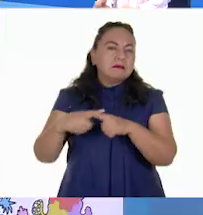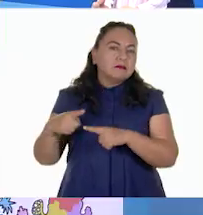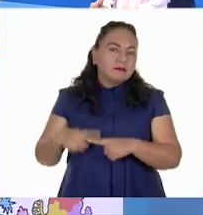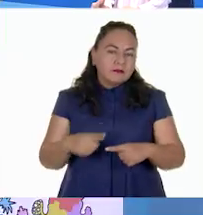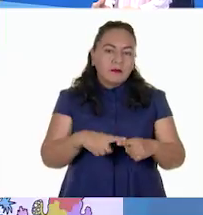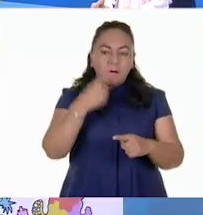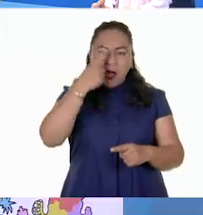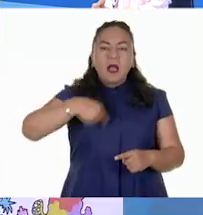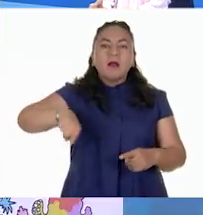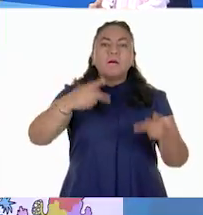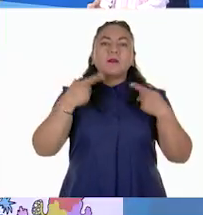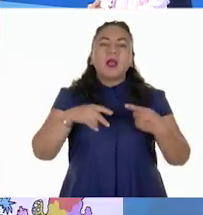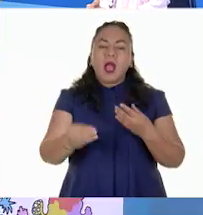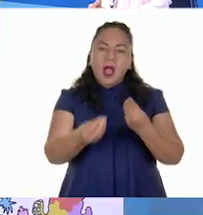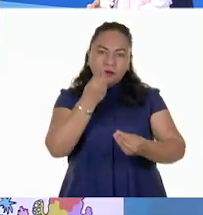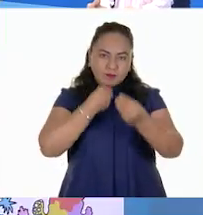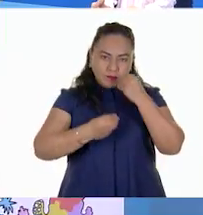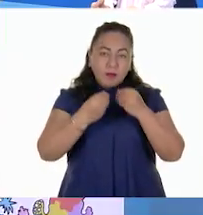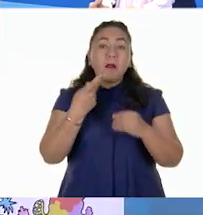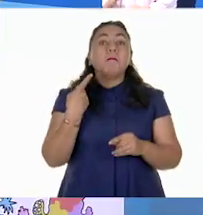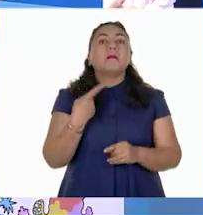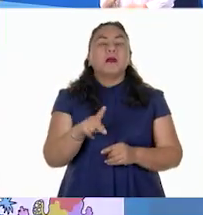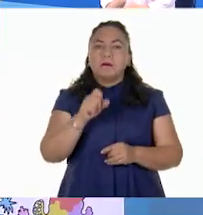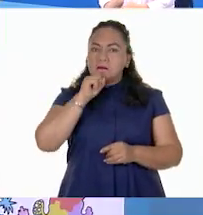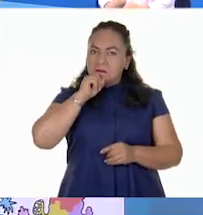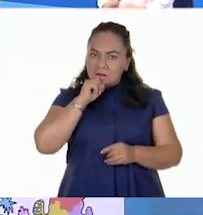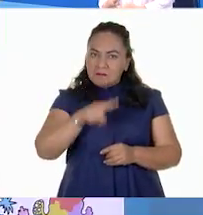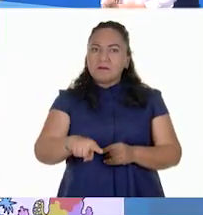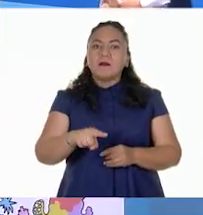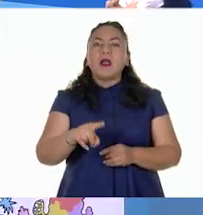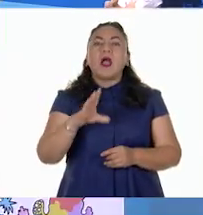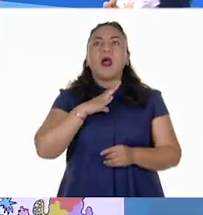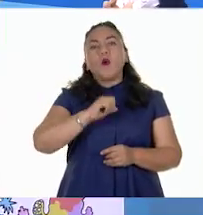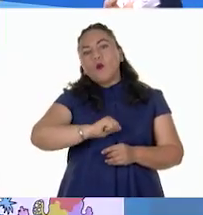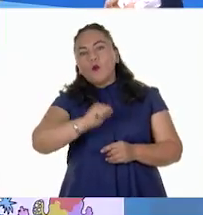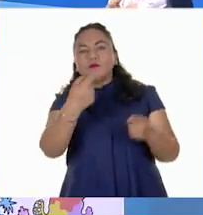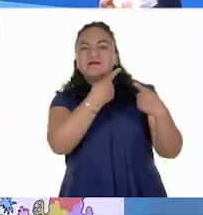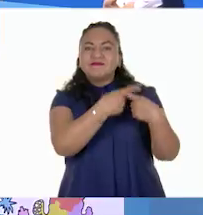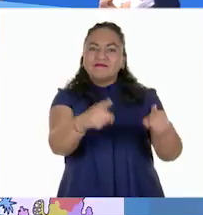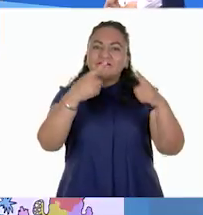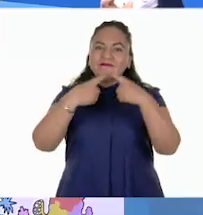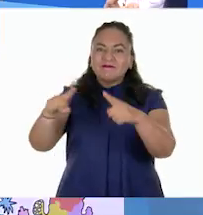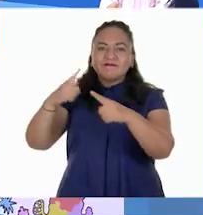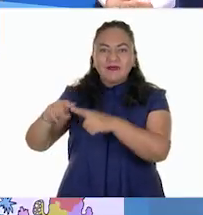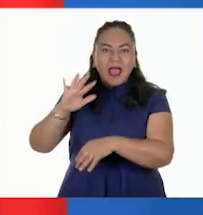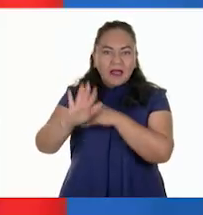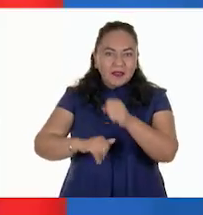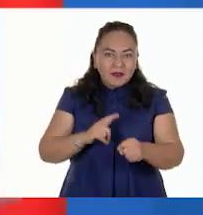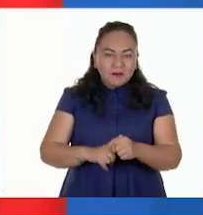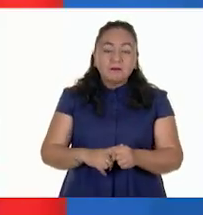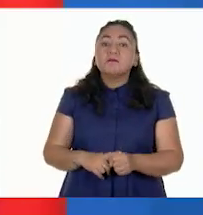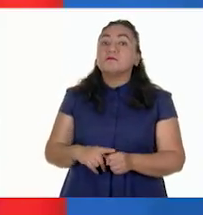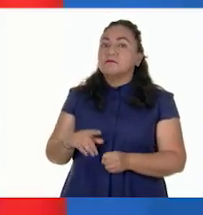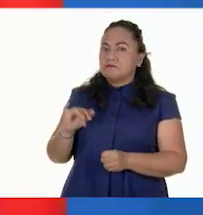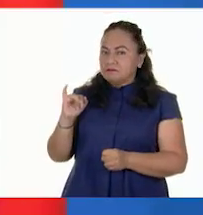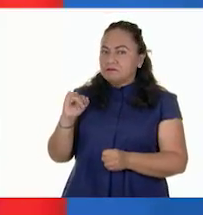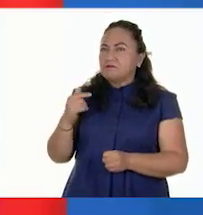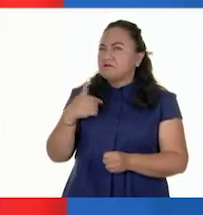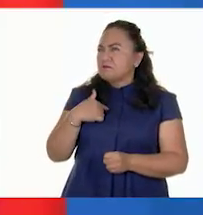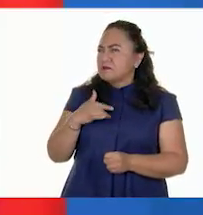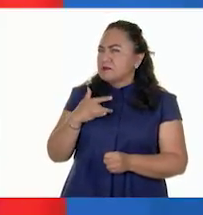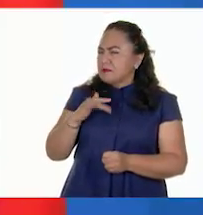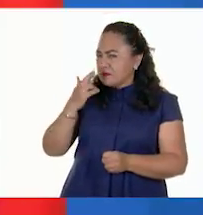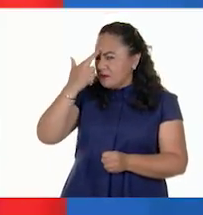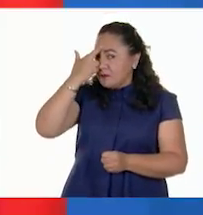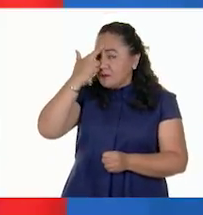para el consumo humano. Pero también como fuente de alimento para otros animales. De hecho, y si mal no recuerdo,